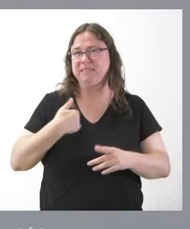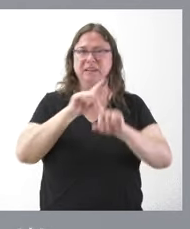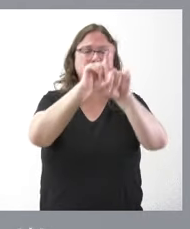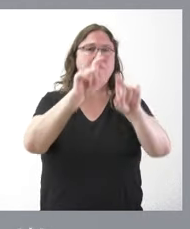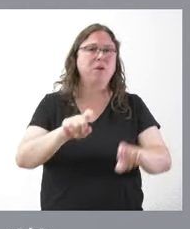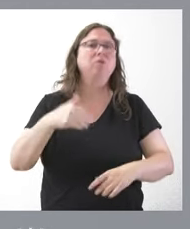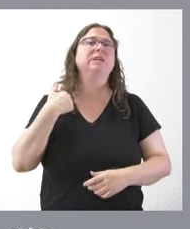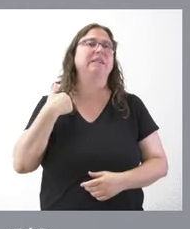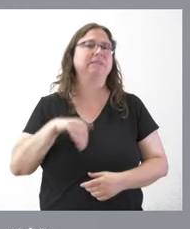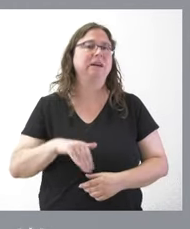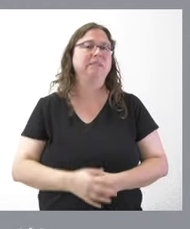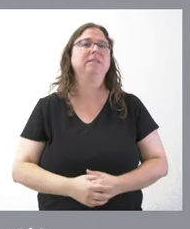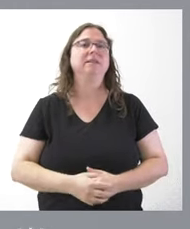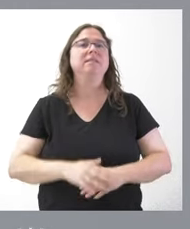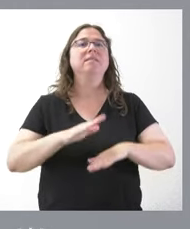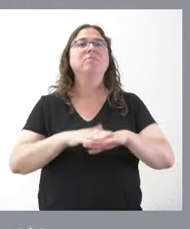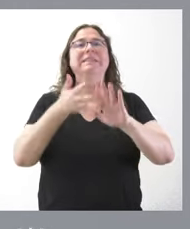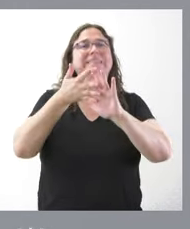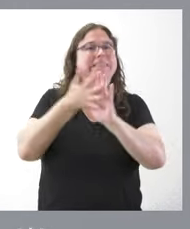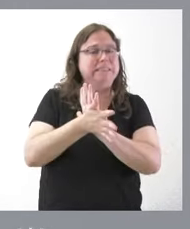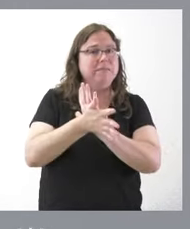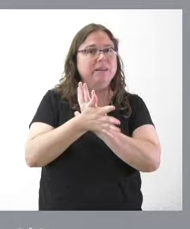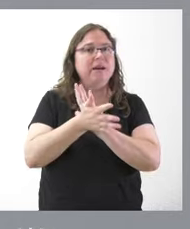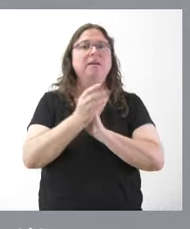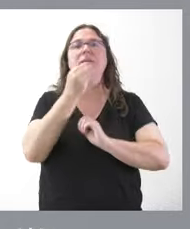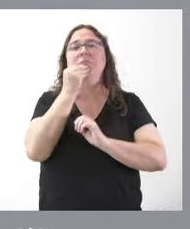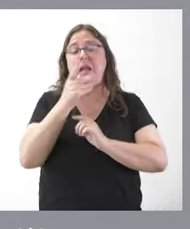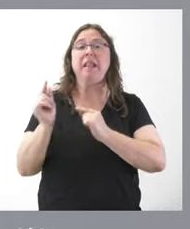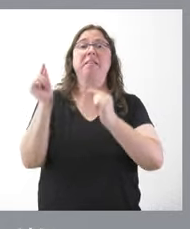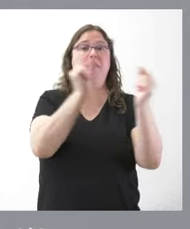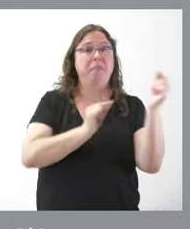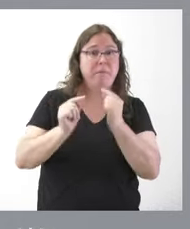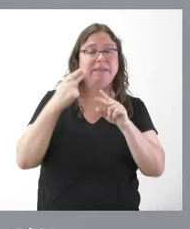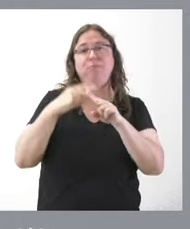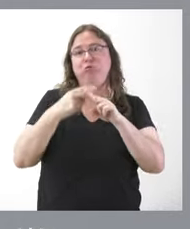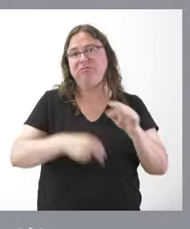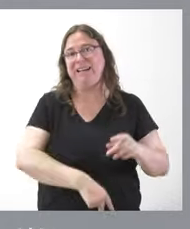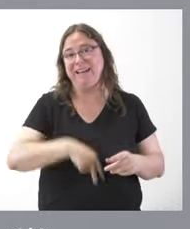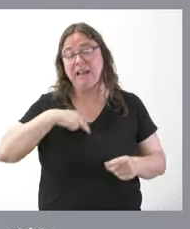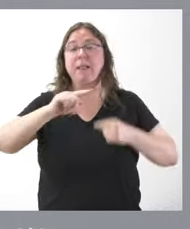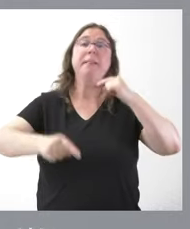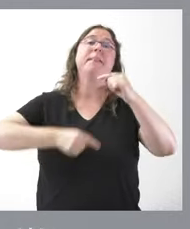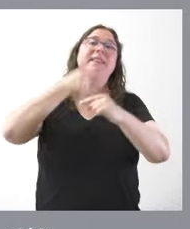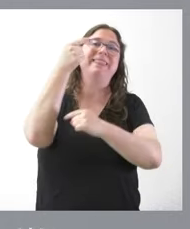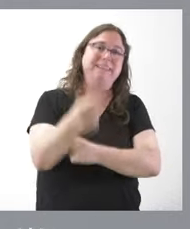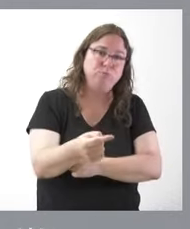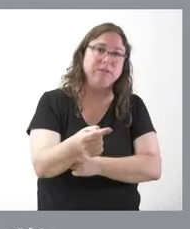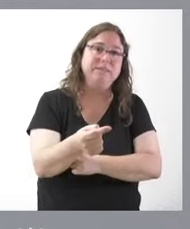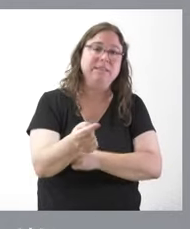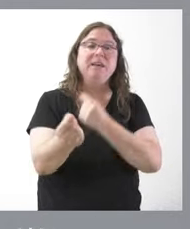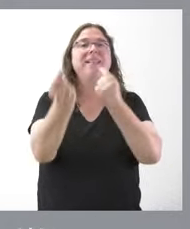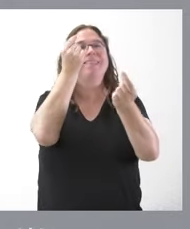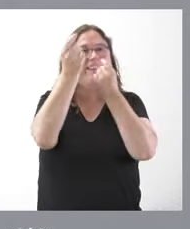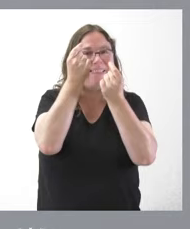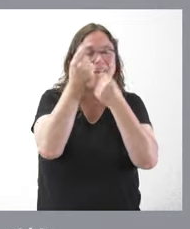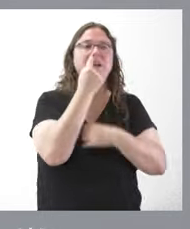al respecto. Y, por tanto, nos parece un buen punto de salida este debate de política general y luego ya entrará al detalle departamento